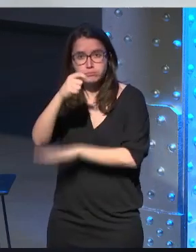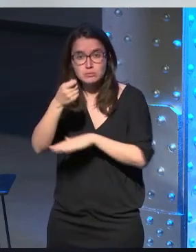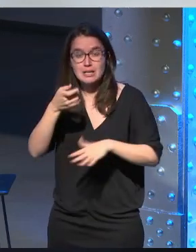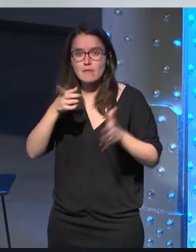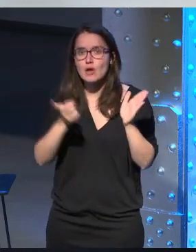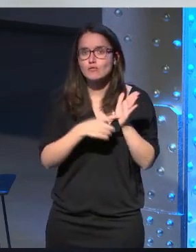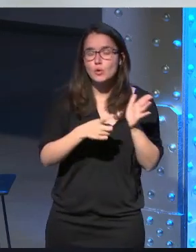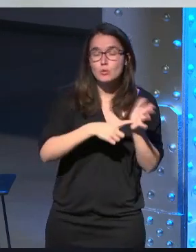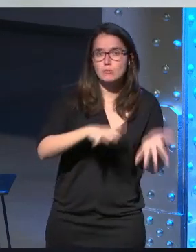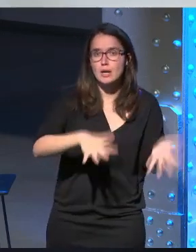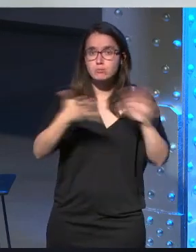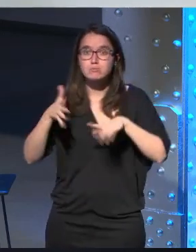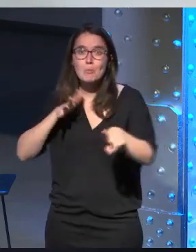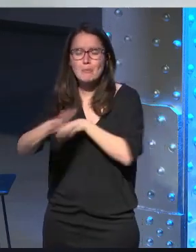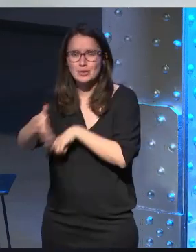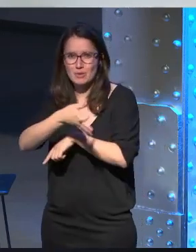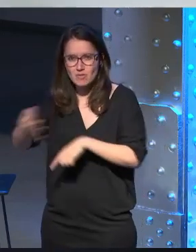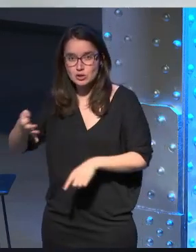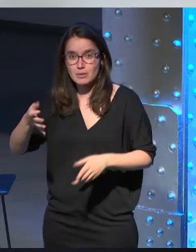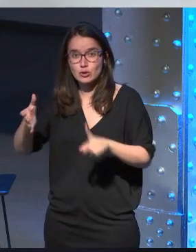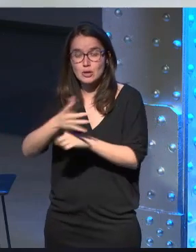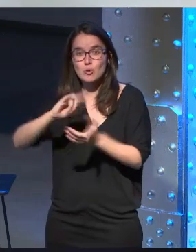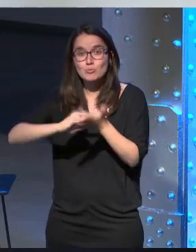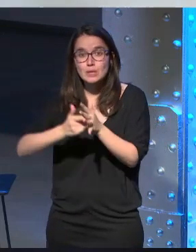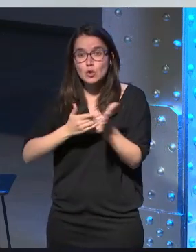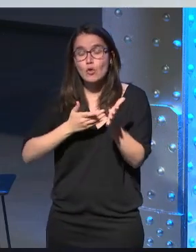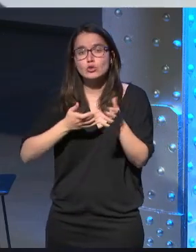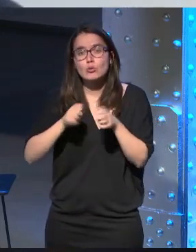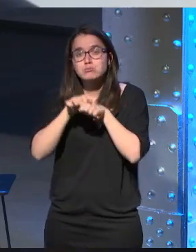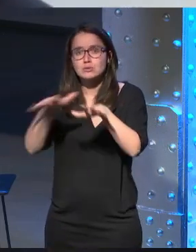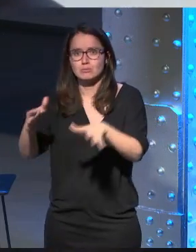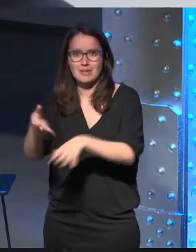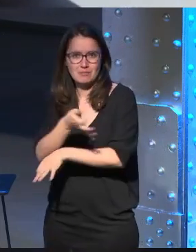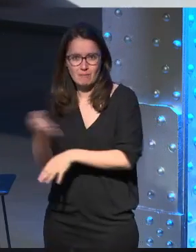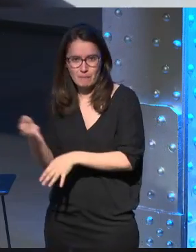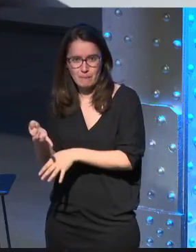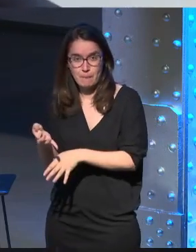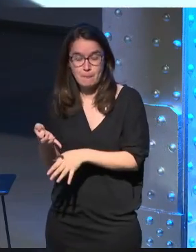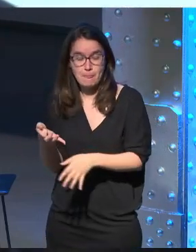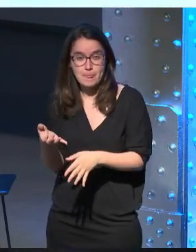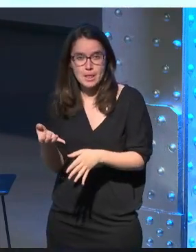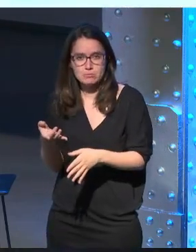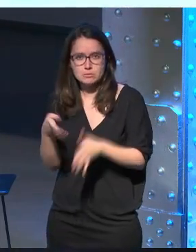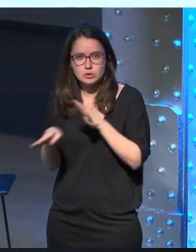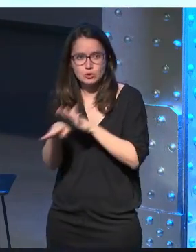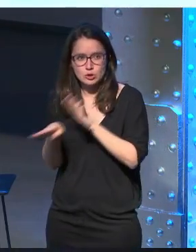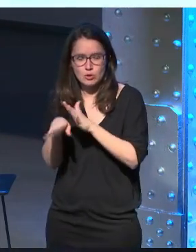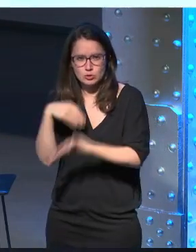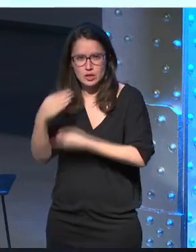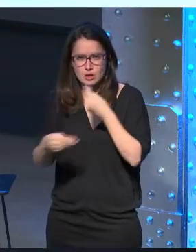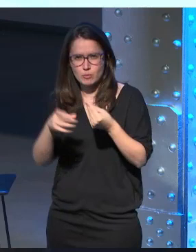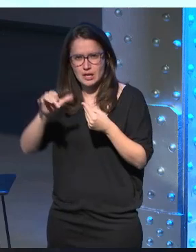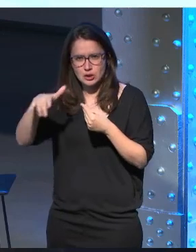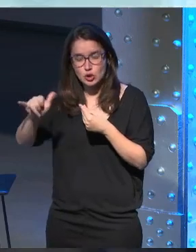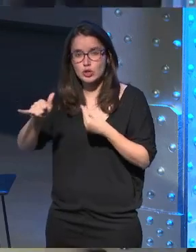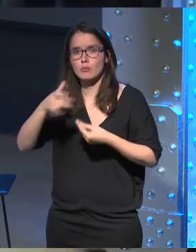podemos hacer el impacto correcto en la que encontramos los métodos o las vías de distribución adecuadas para Clark seguimos haciendo in the clouds para Sony